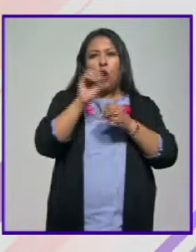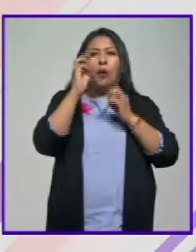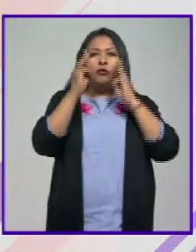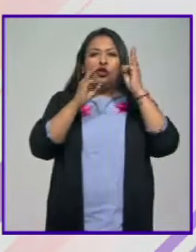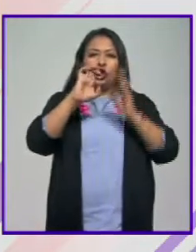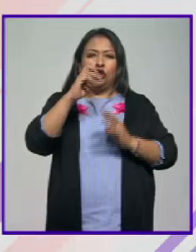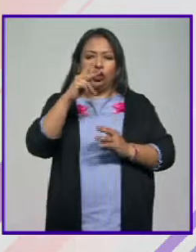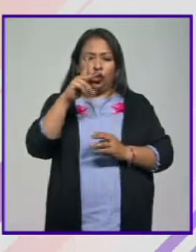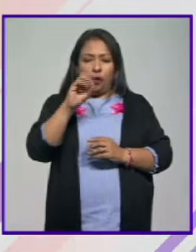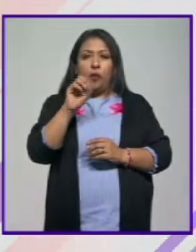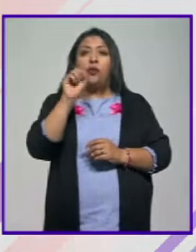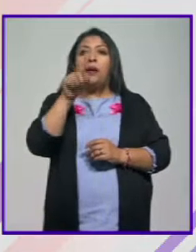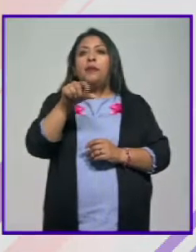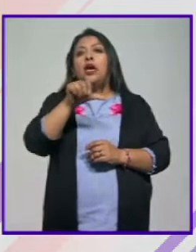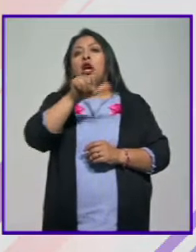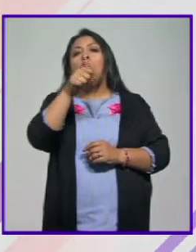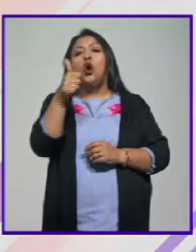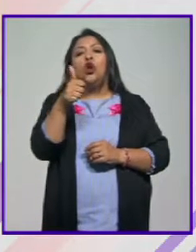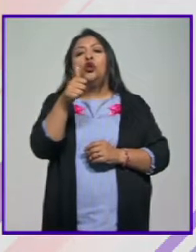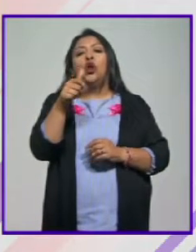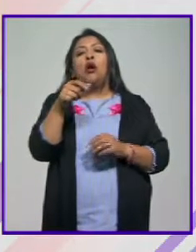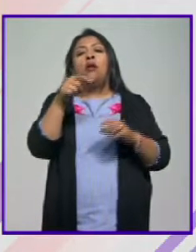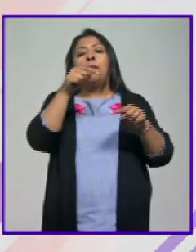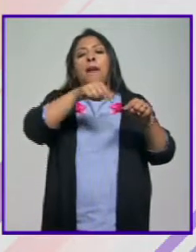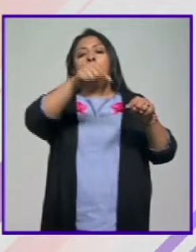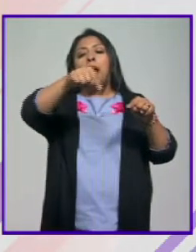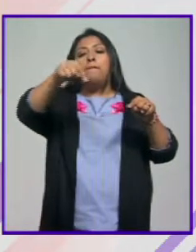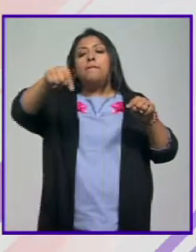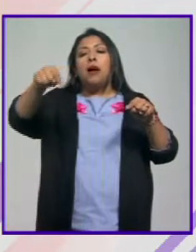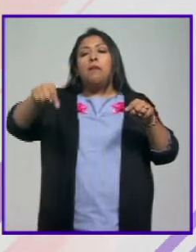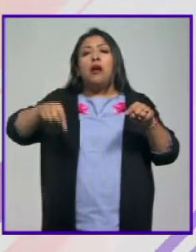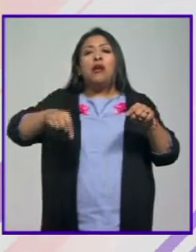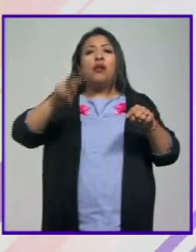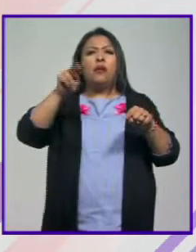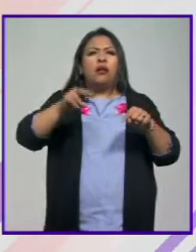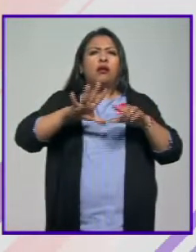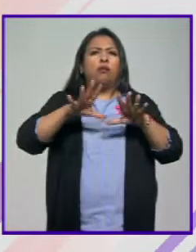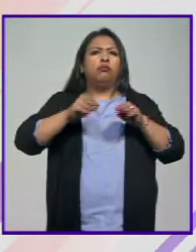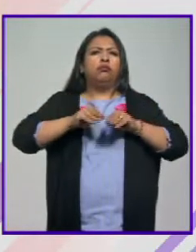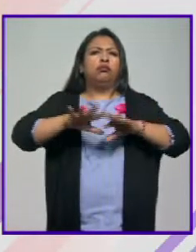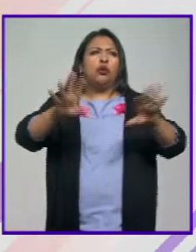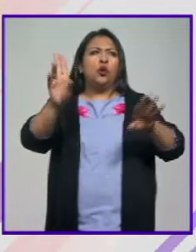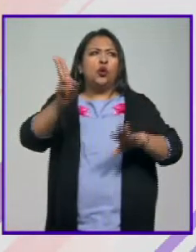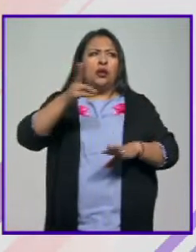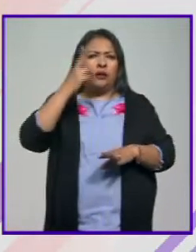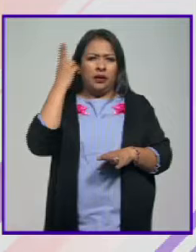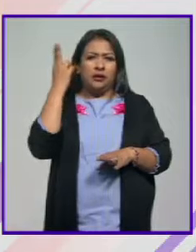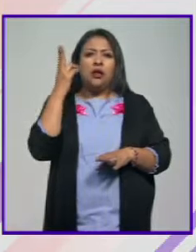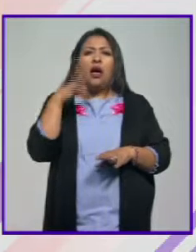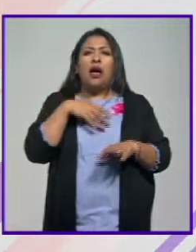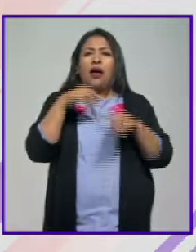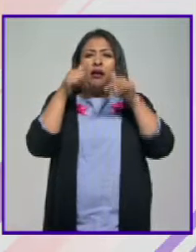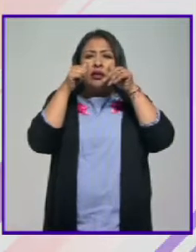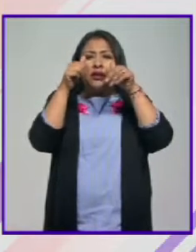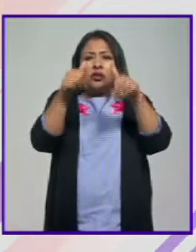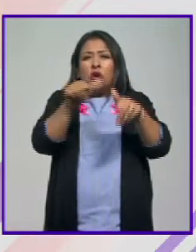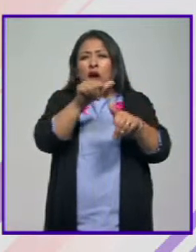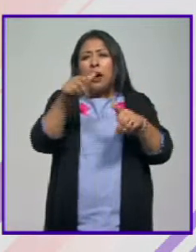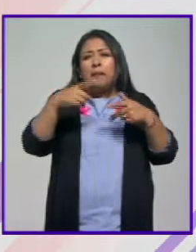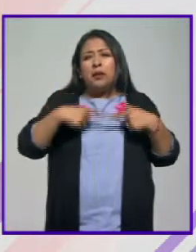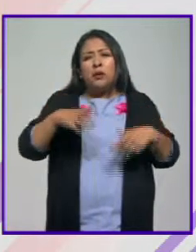Museo del Chopo, sino a un circuito de proyección que ha desbordado ya las sedes universitarias y que atiende a un público